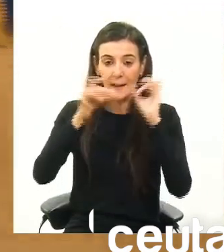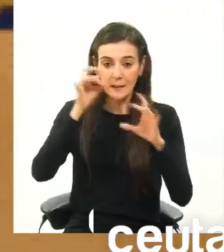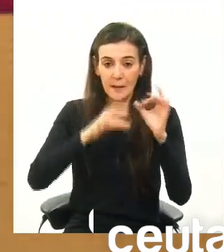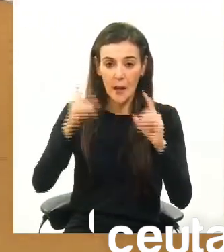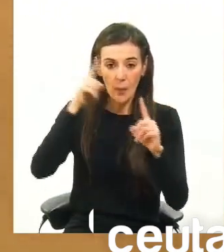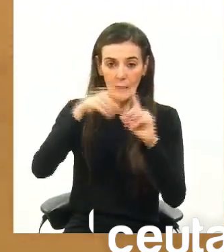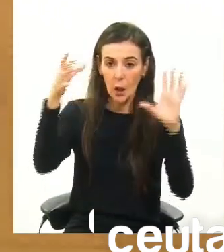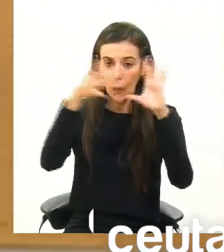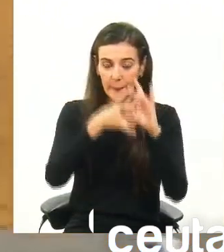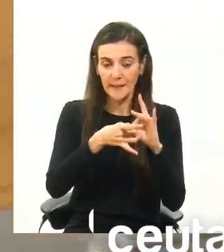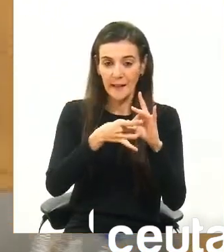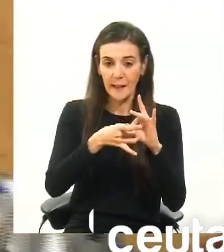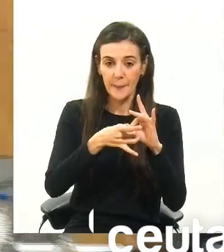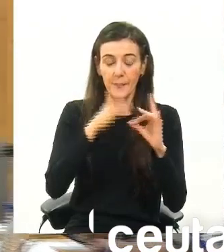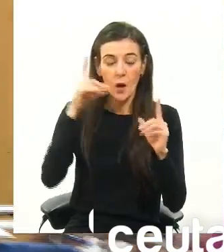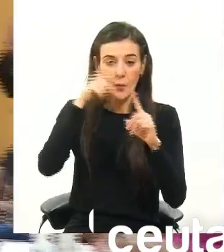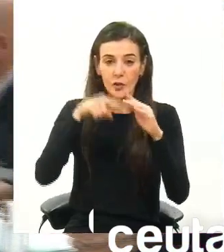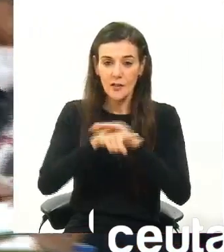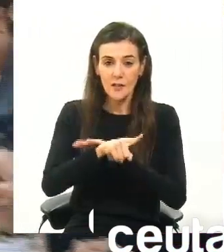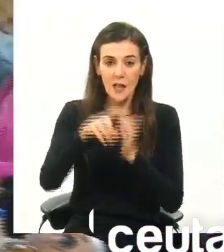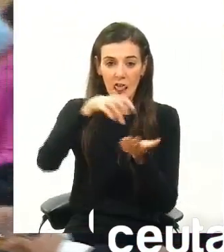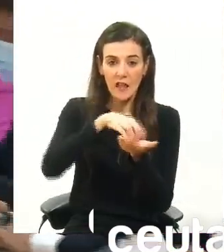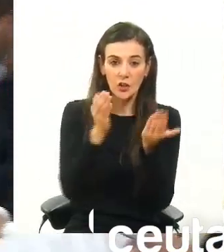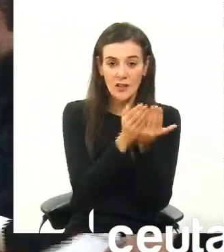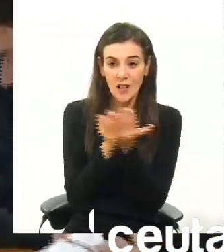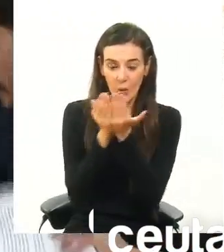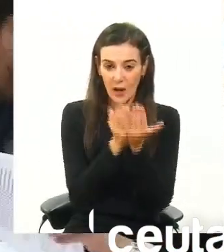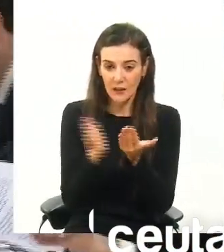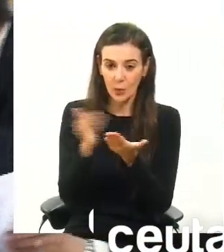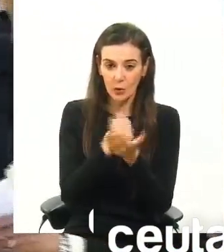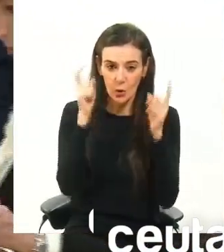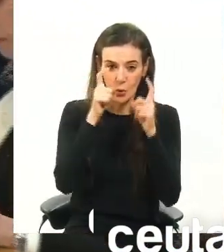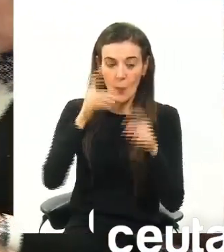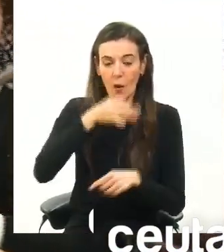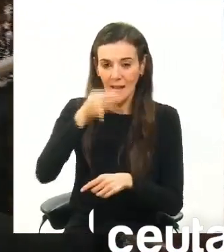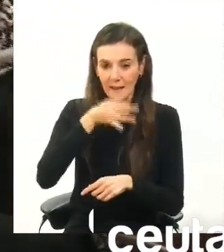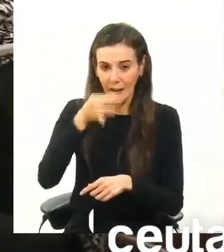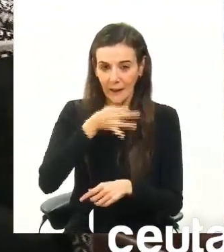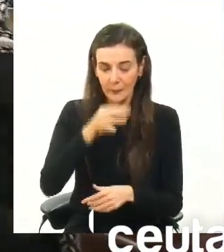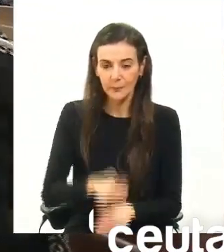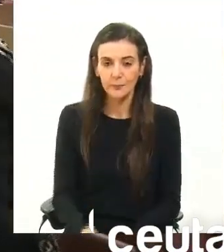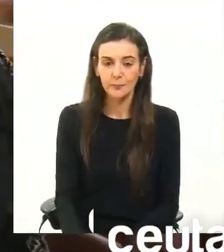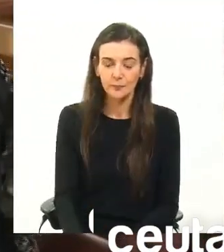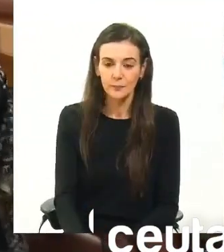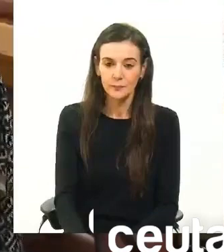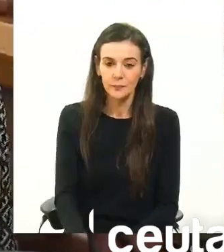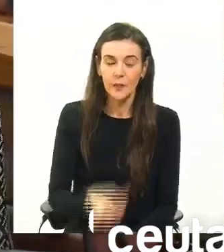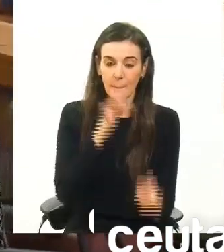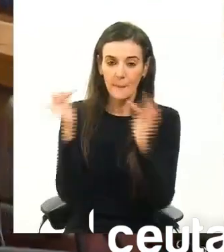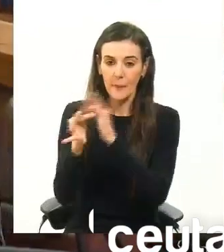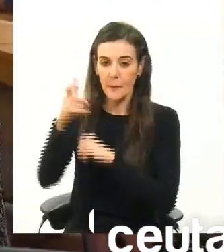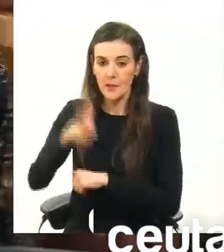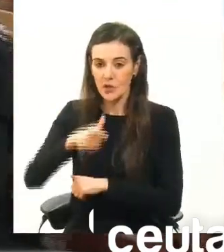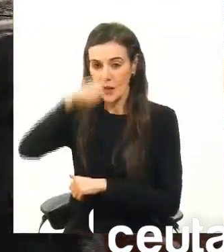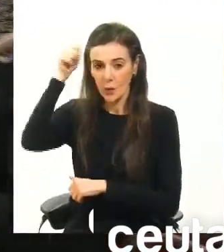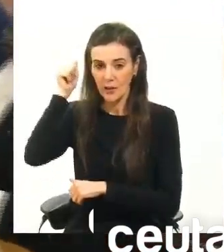complementarias a desarrollar en los centros educativos en horario de tarde. Tiene la palabra el